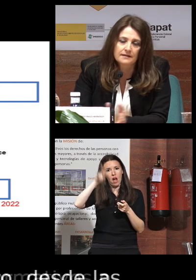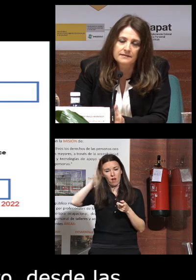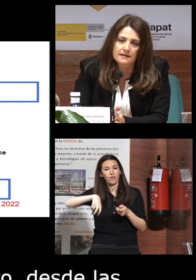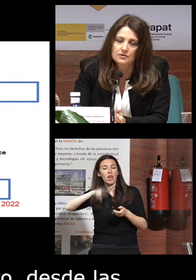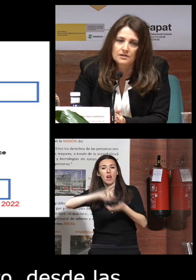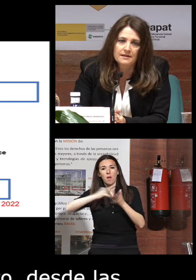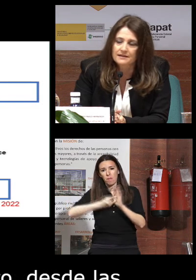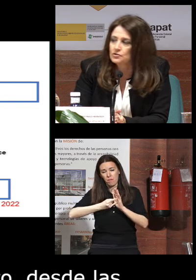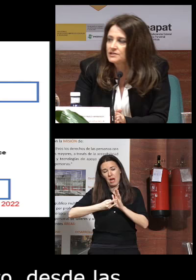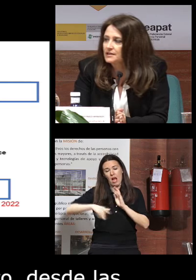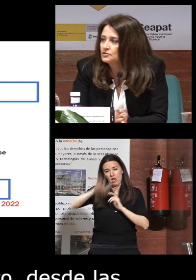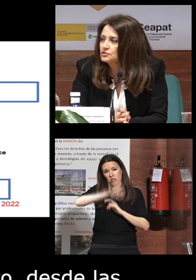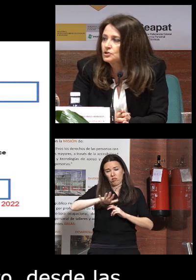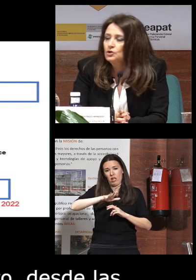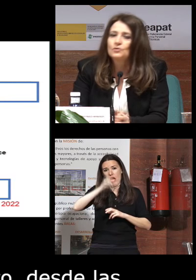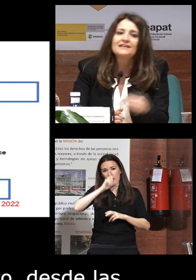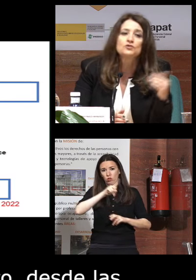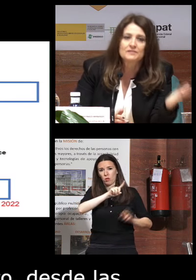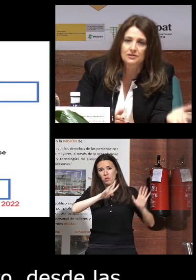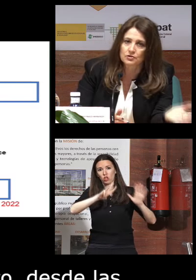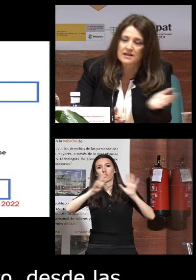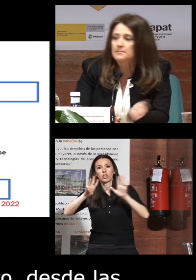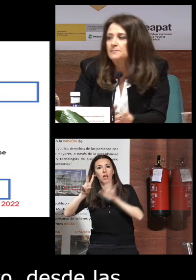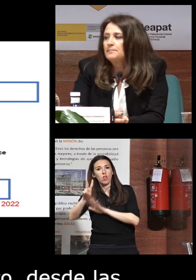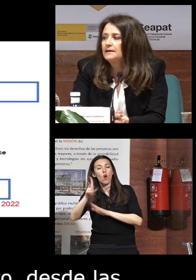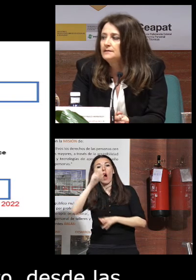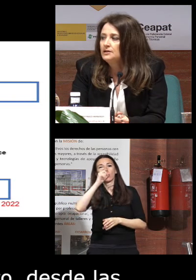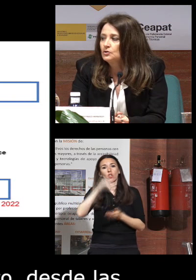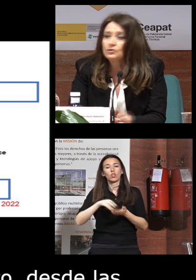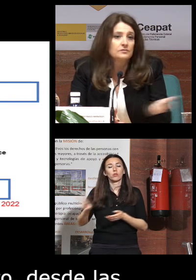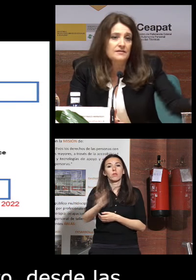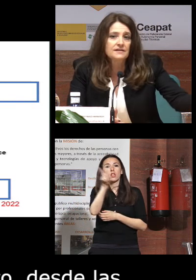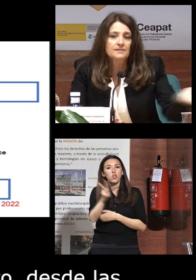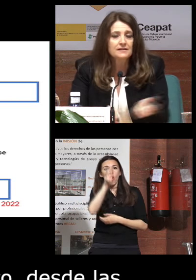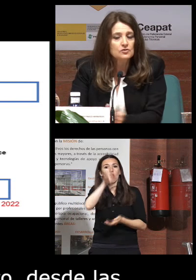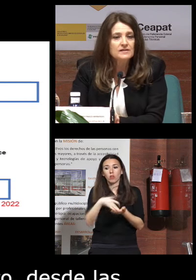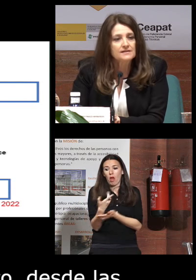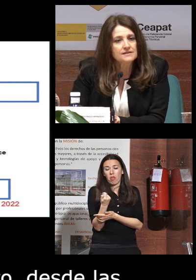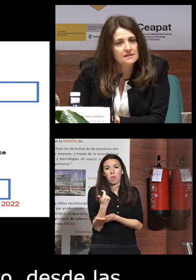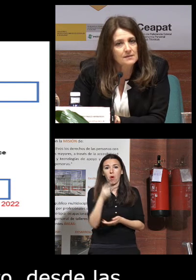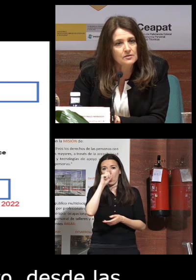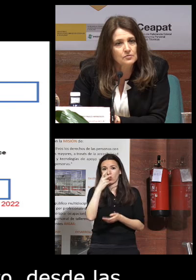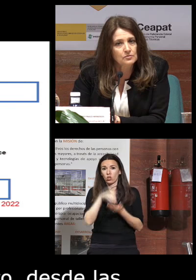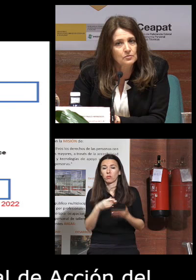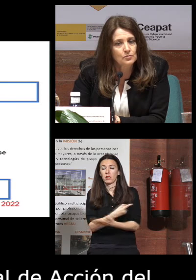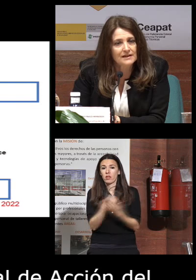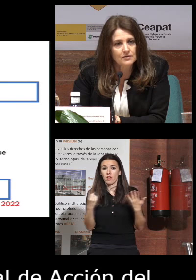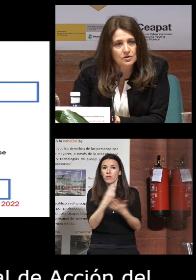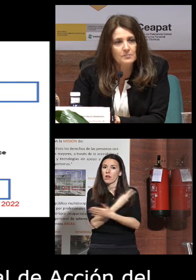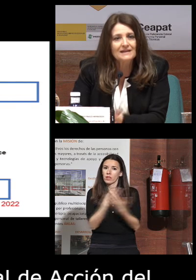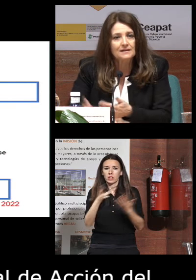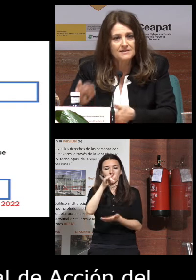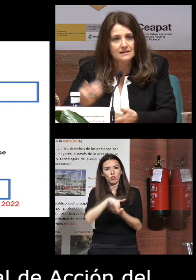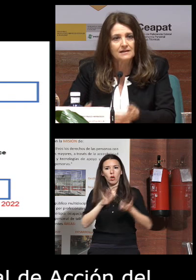de acción de Viena del 82 o el de 2002 el MIPA o recientemente 2017 ha habido una